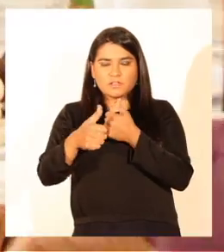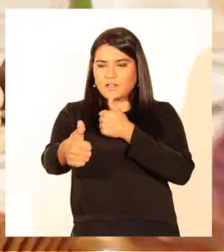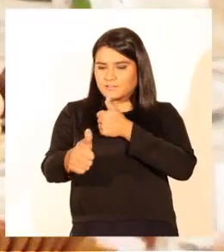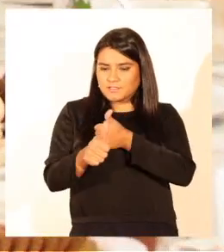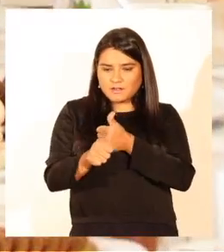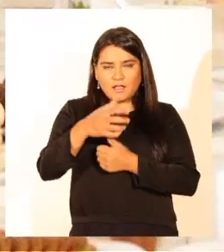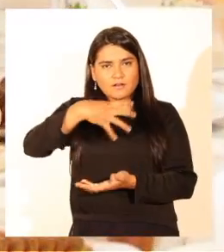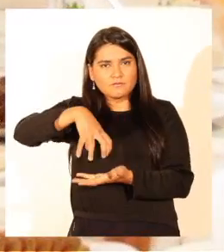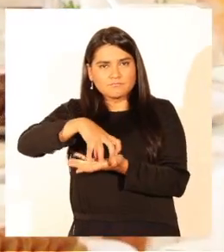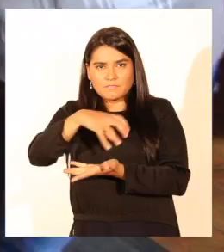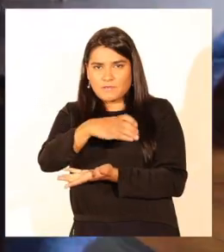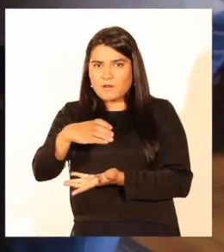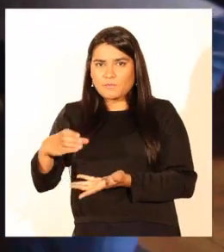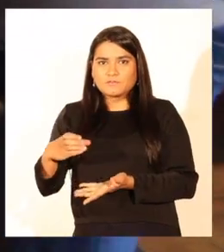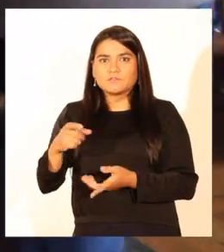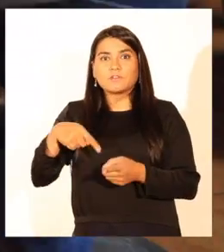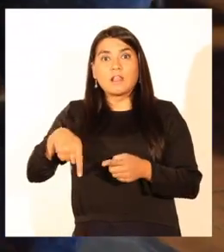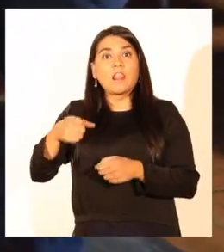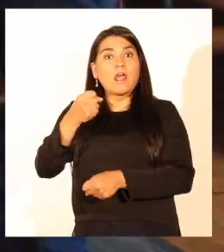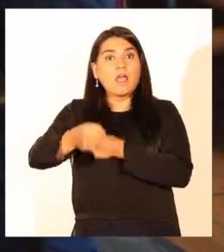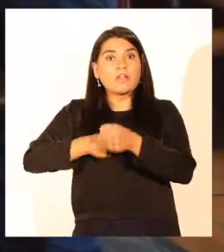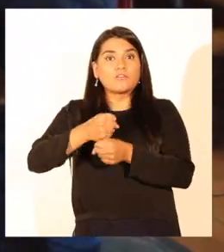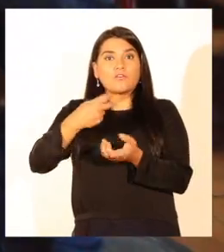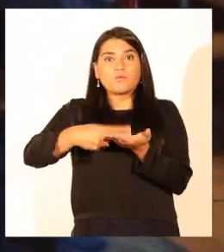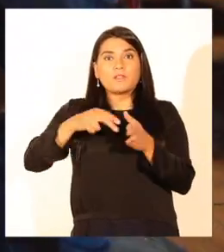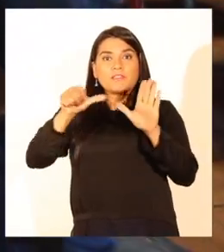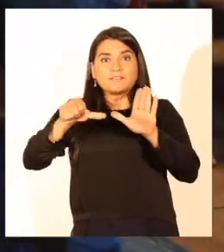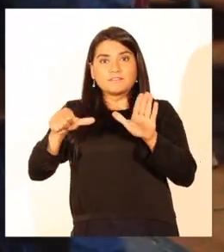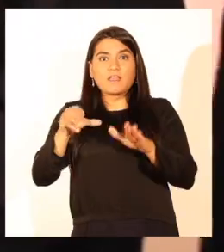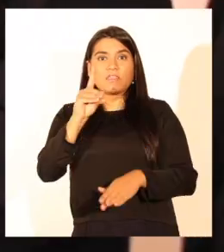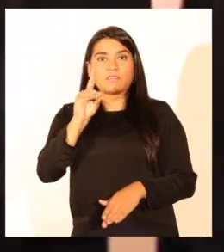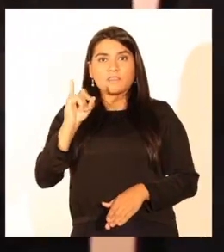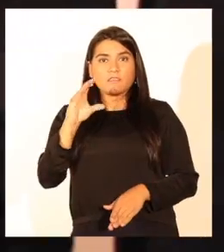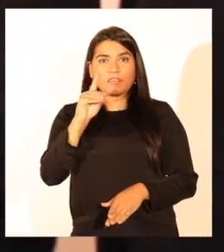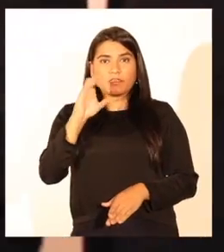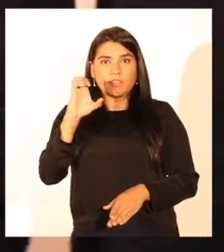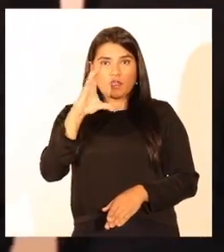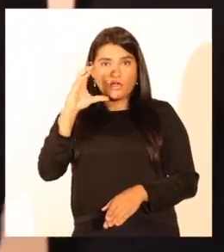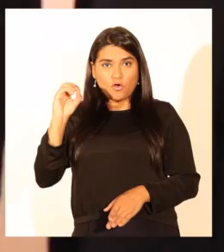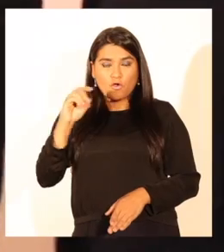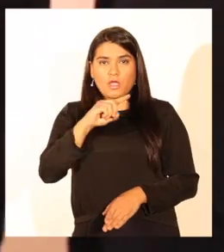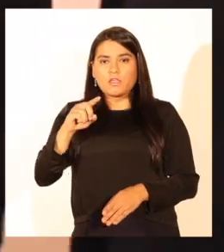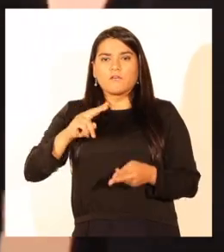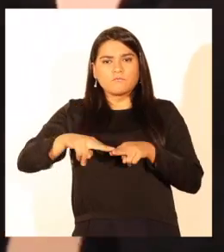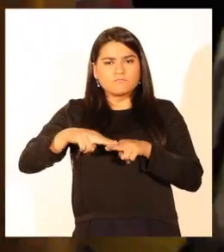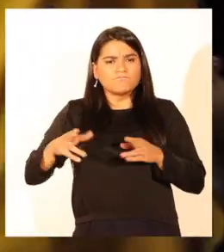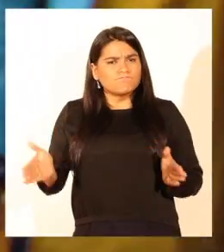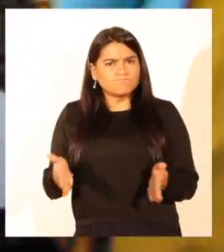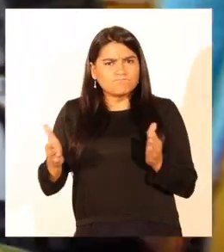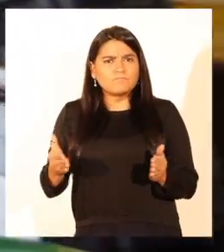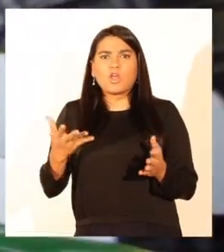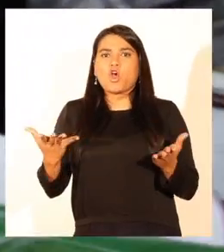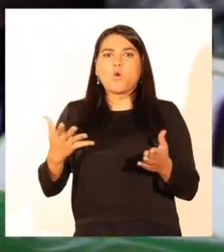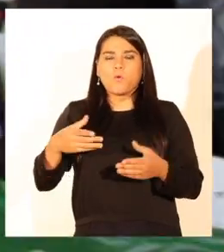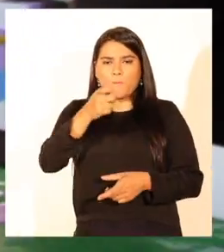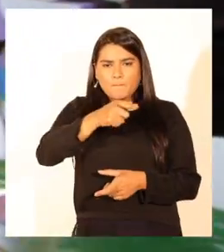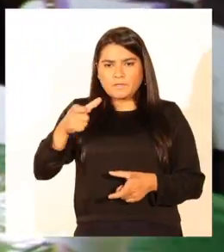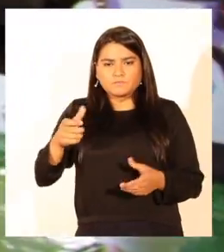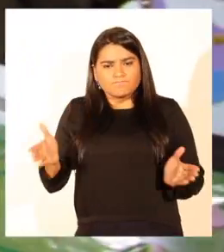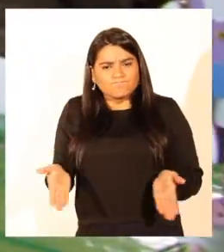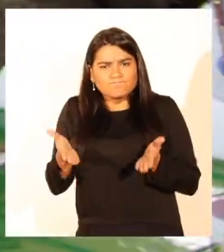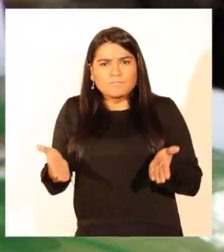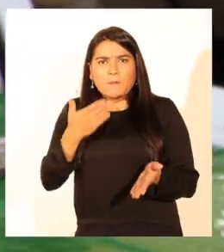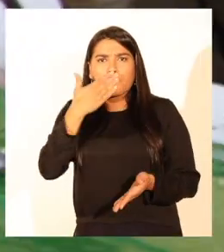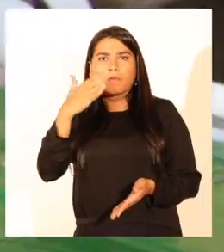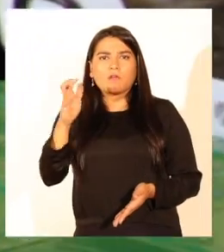cercana con la ciudadanía, el año 2016 la Dirección de Desarrollo Comunitario continuó potenciando el capital social con el fin